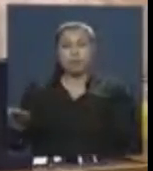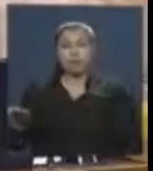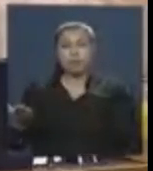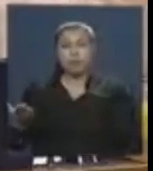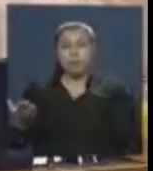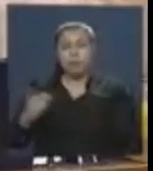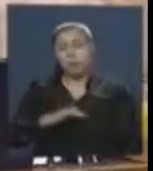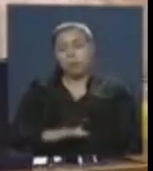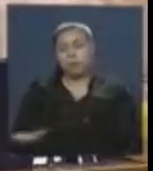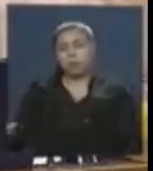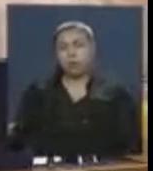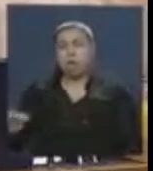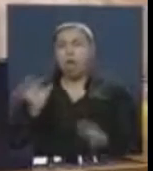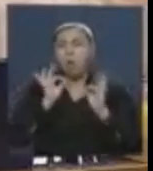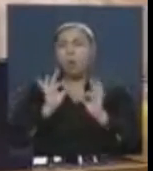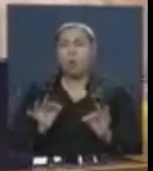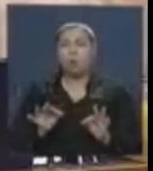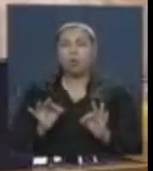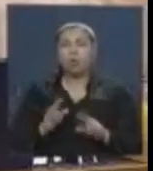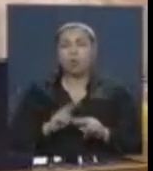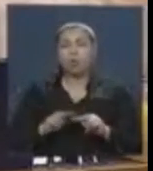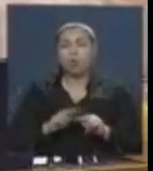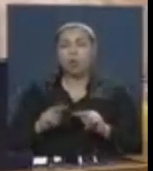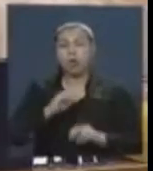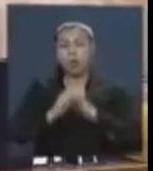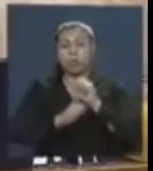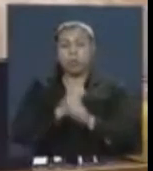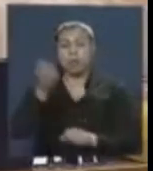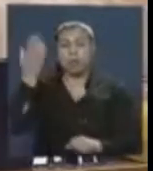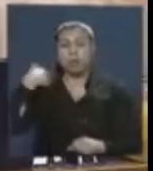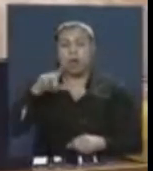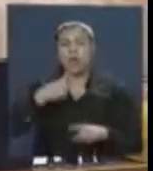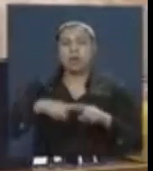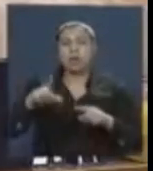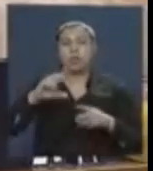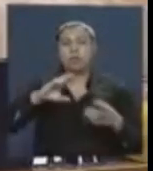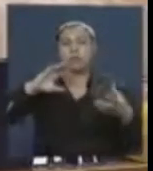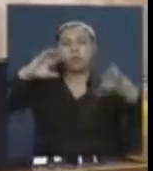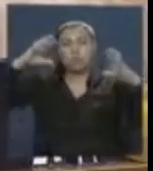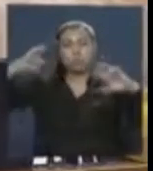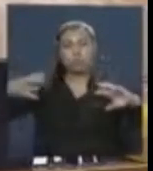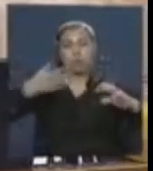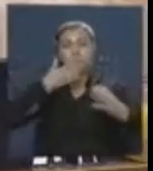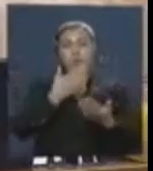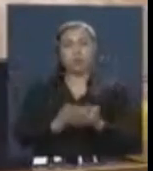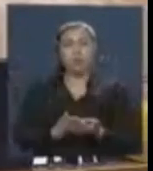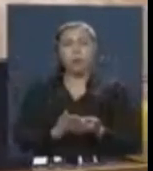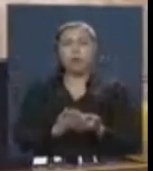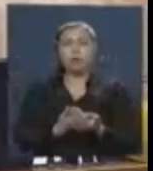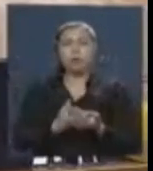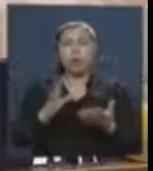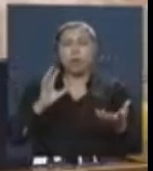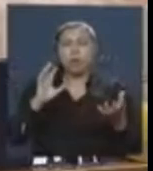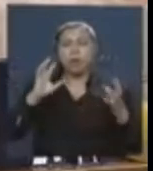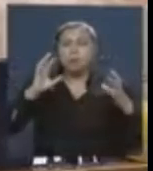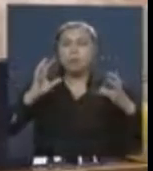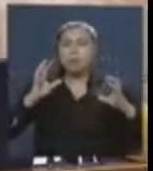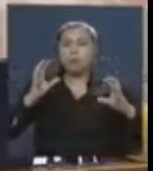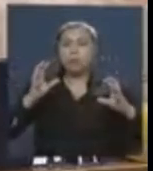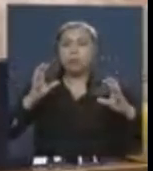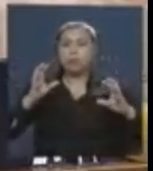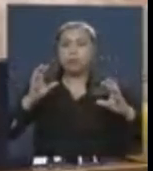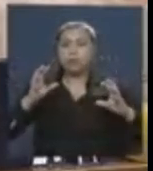es que justo se realizan, como ocurrió el año pasado en otros lugares del planeta, cuando en el mundo musulmán